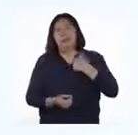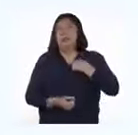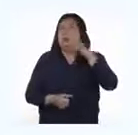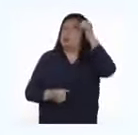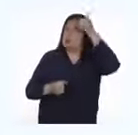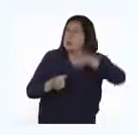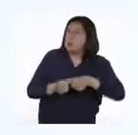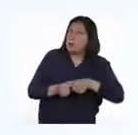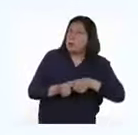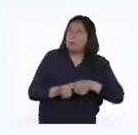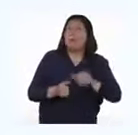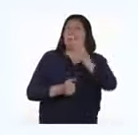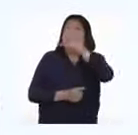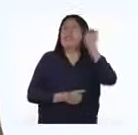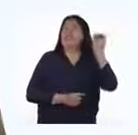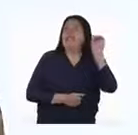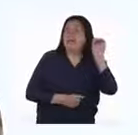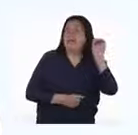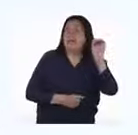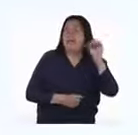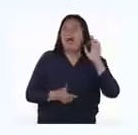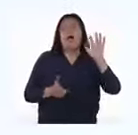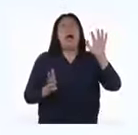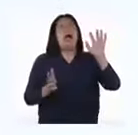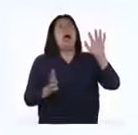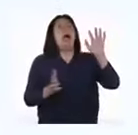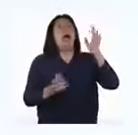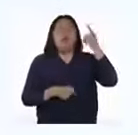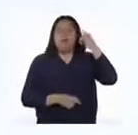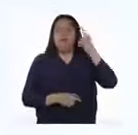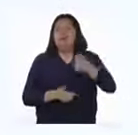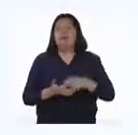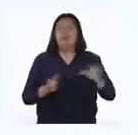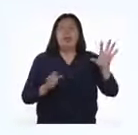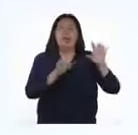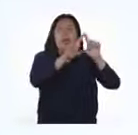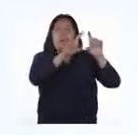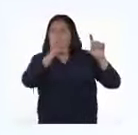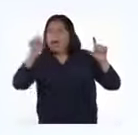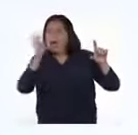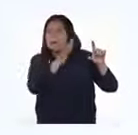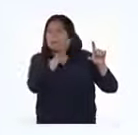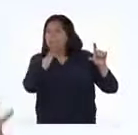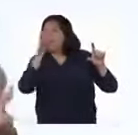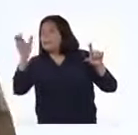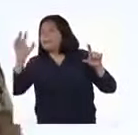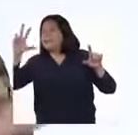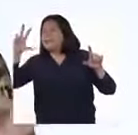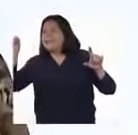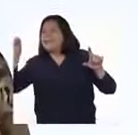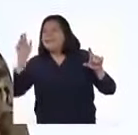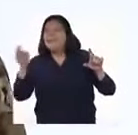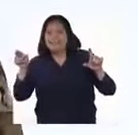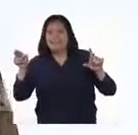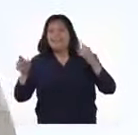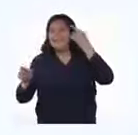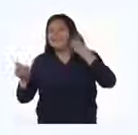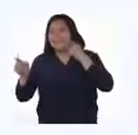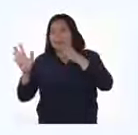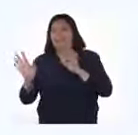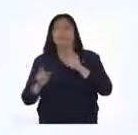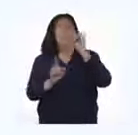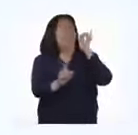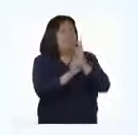recuerdo que etiquetamos a 30. Entonces, tendríamos que completar la tabla hasta llegar a 30 vicuñas etiquetadas.